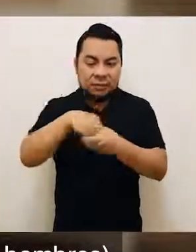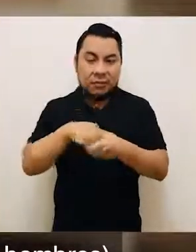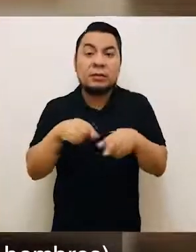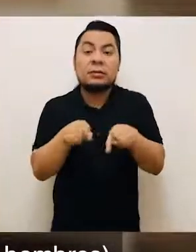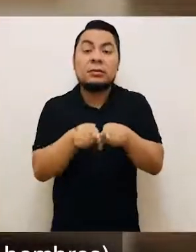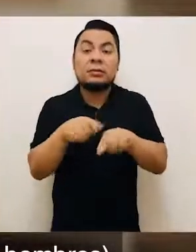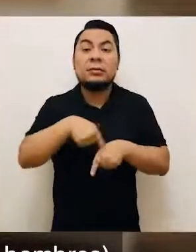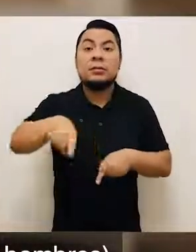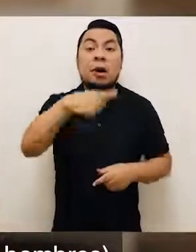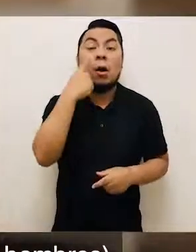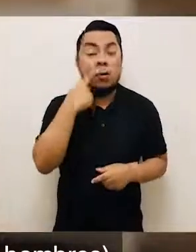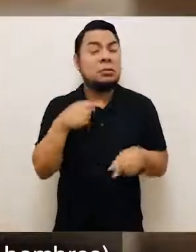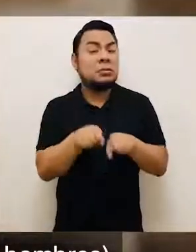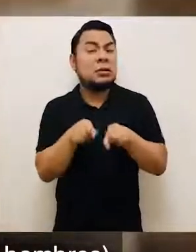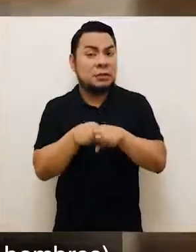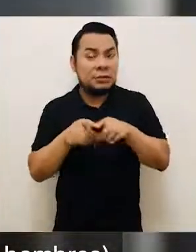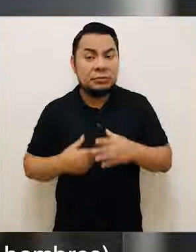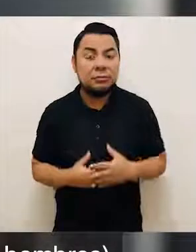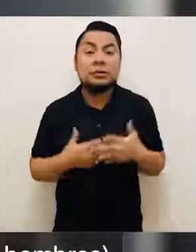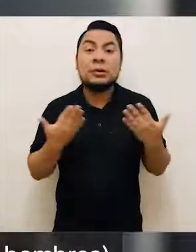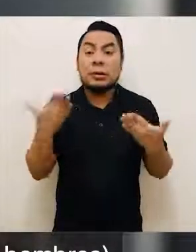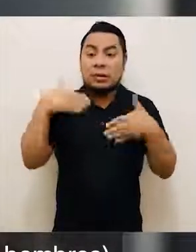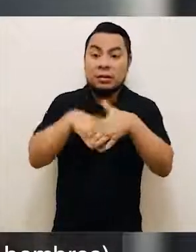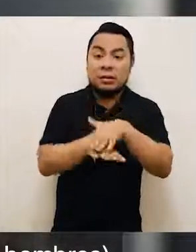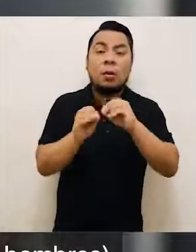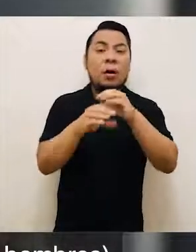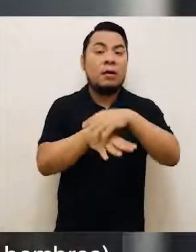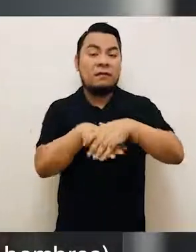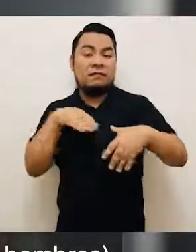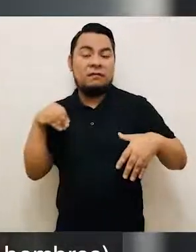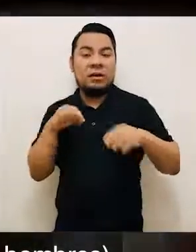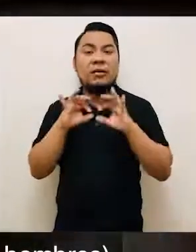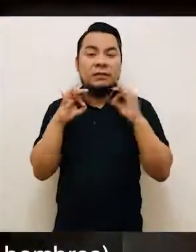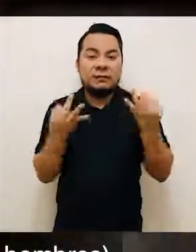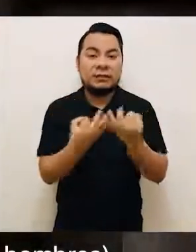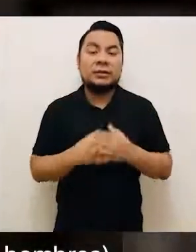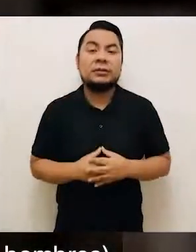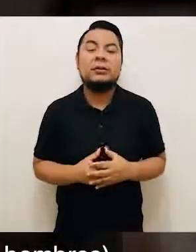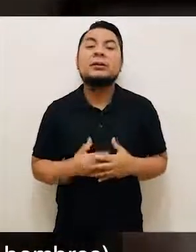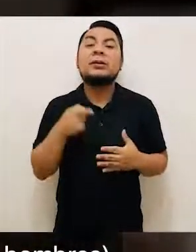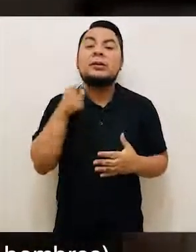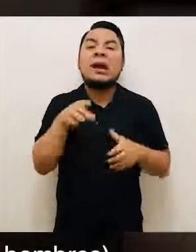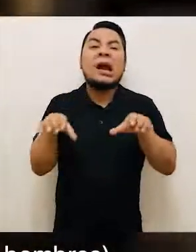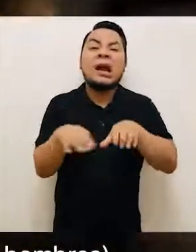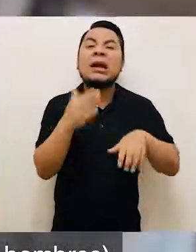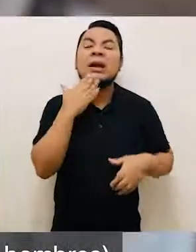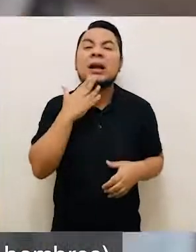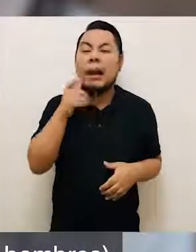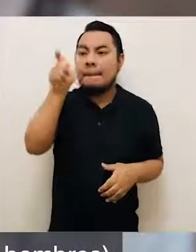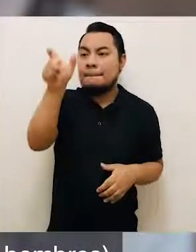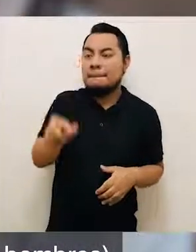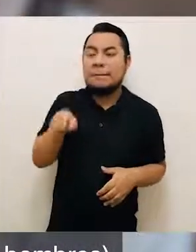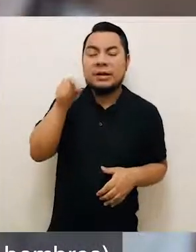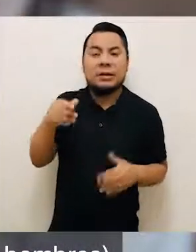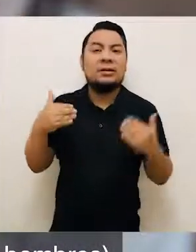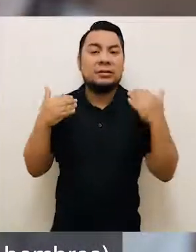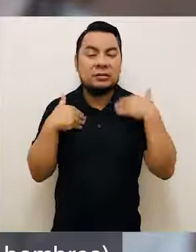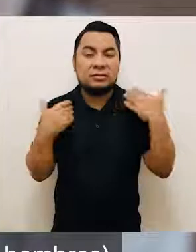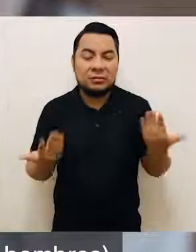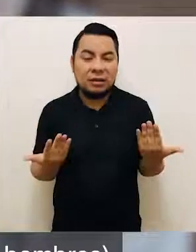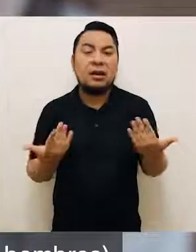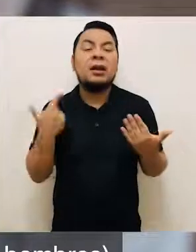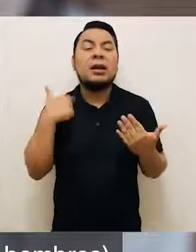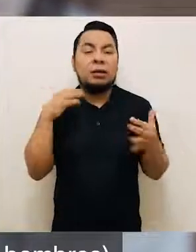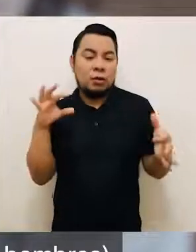incluyendo también a los hombres, ya sea dentro o fuera del hogar, que son ejercidas por personas que tengan